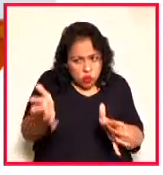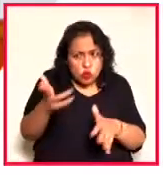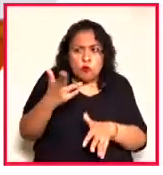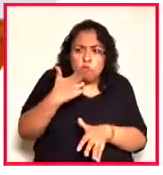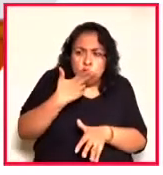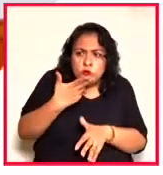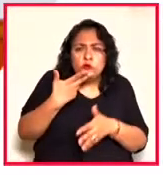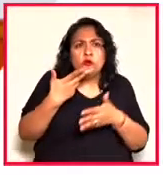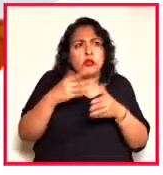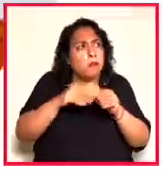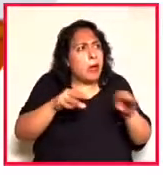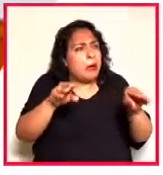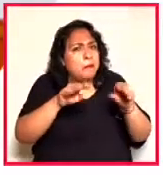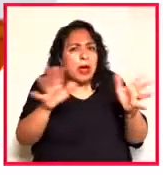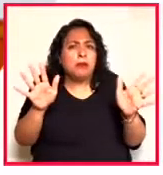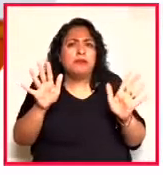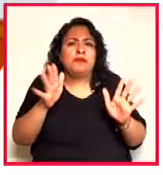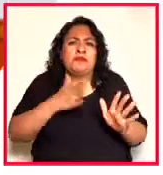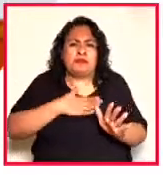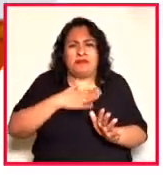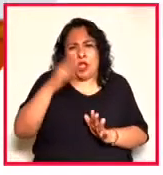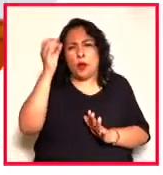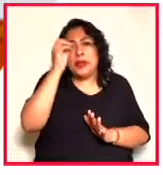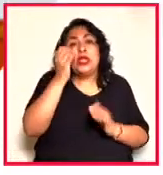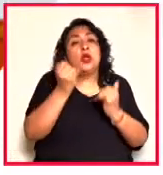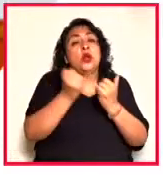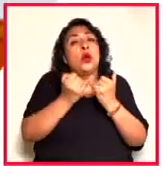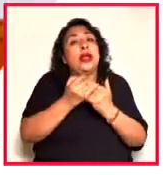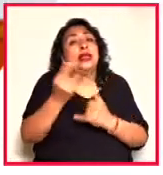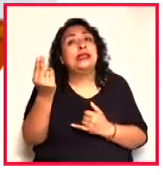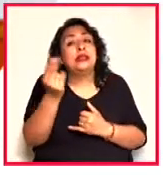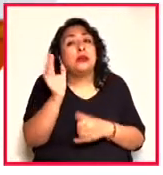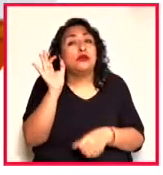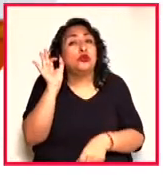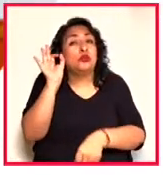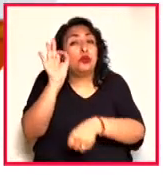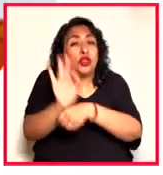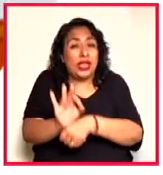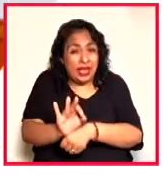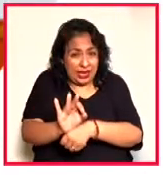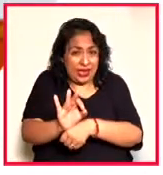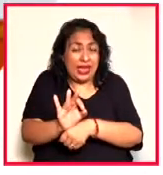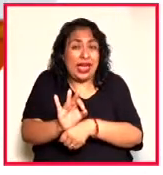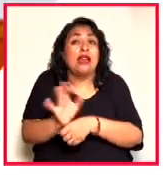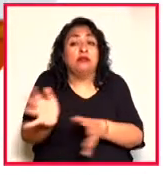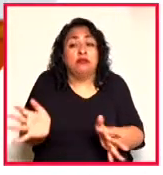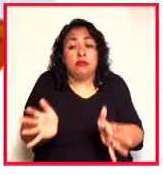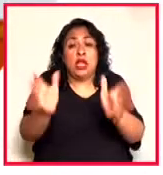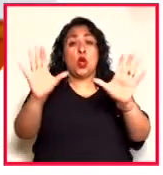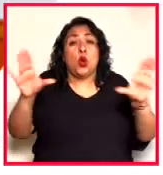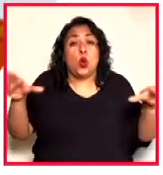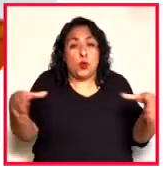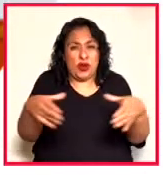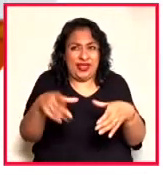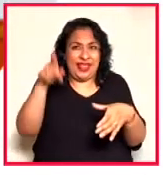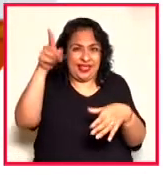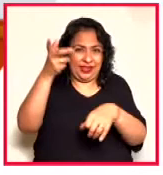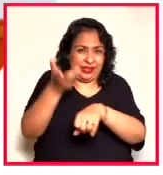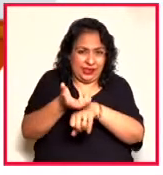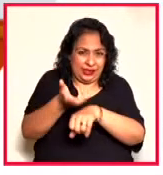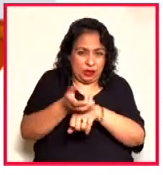decía yo, como parte también de la necesidad de proteger e impulsar a otras comunidades en Estados Unidos.